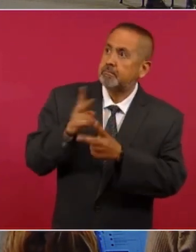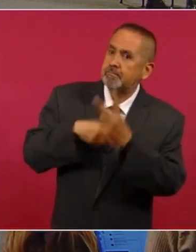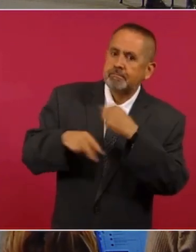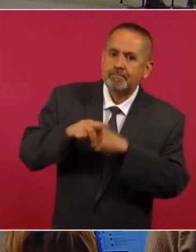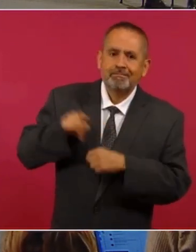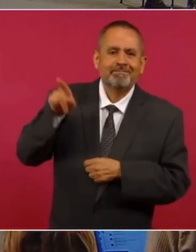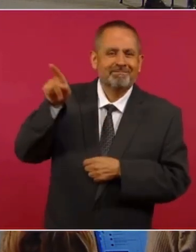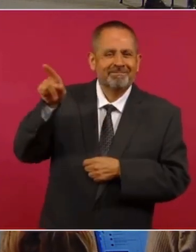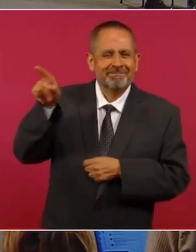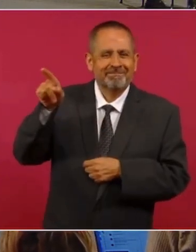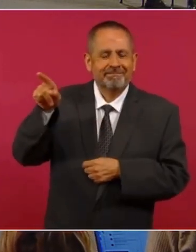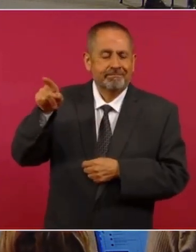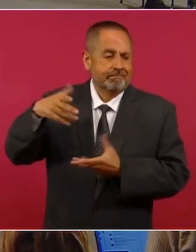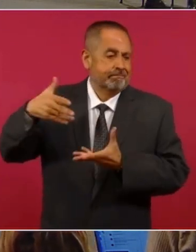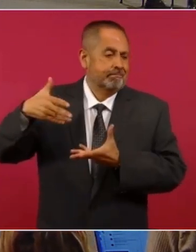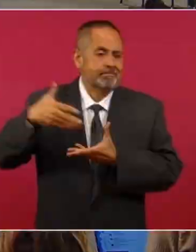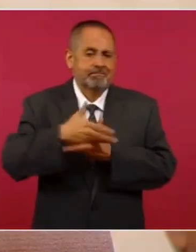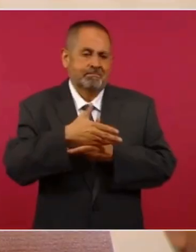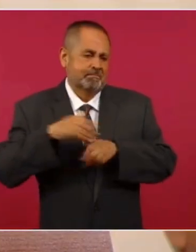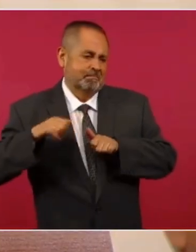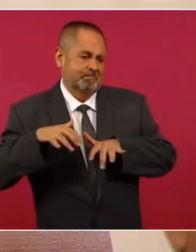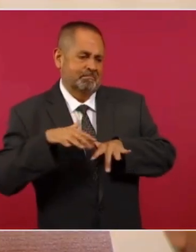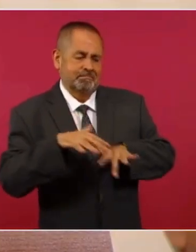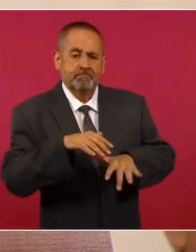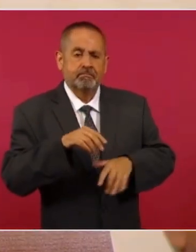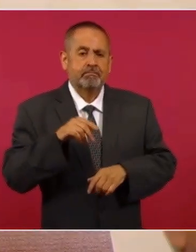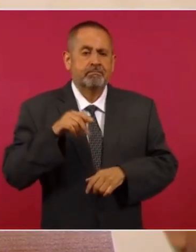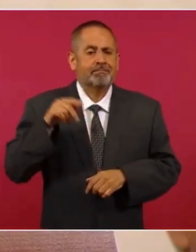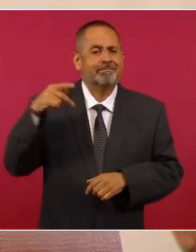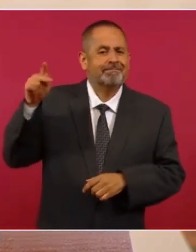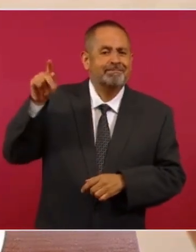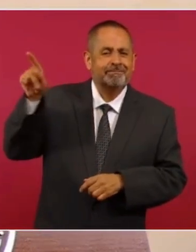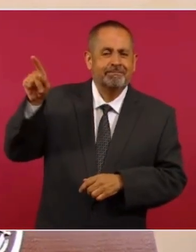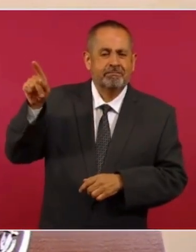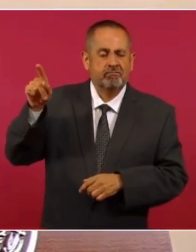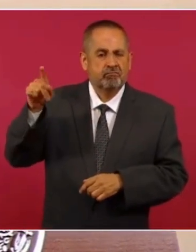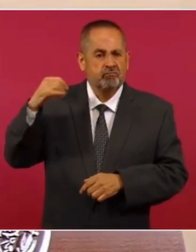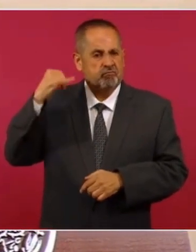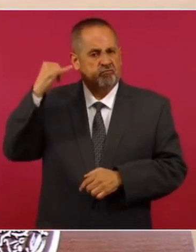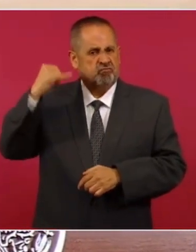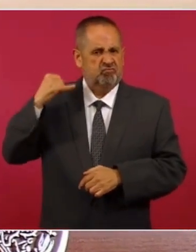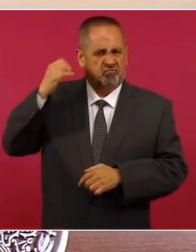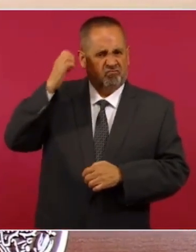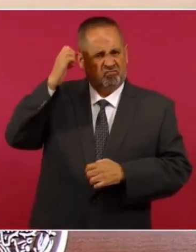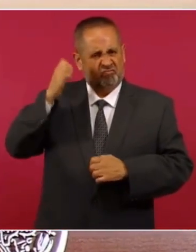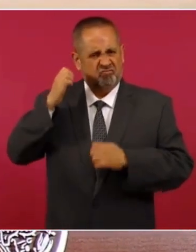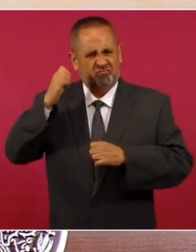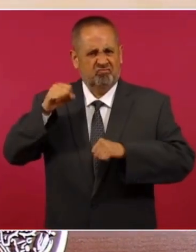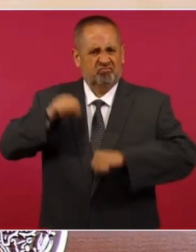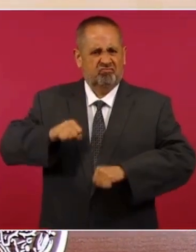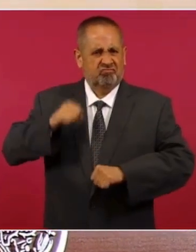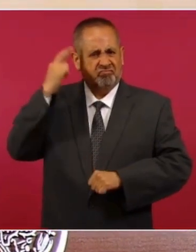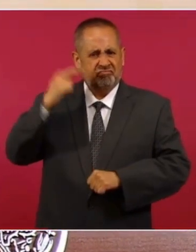imperio, la monarquía